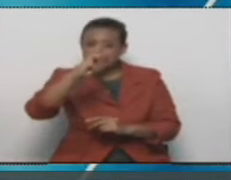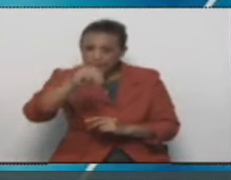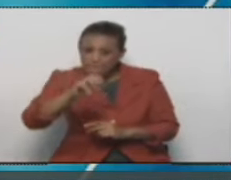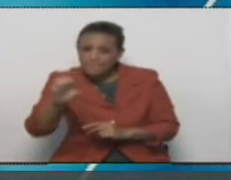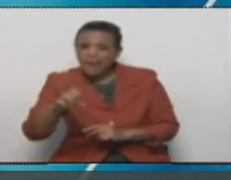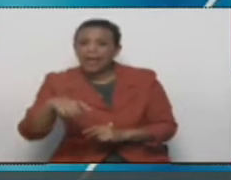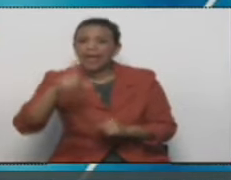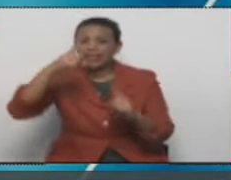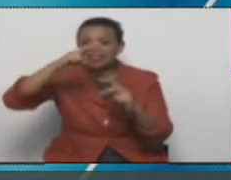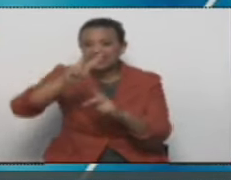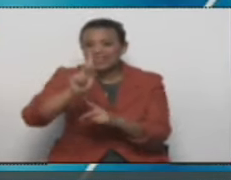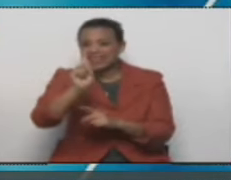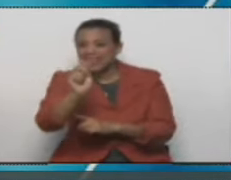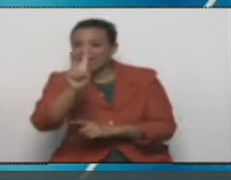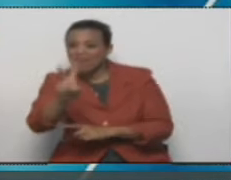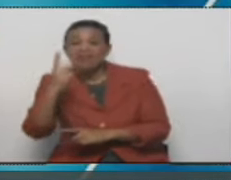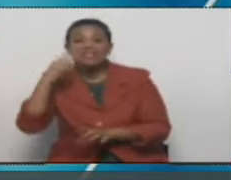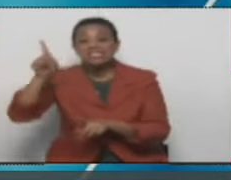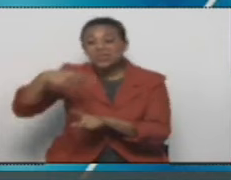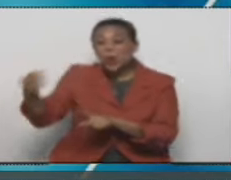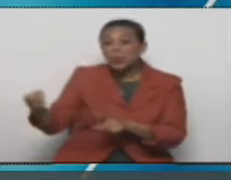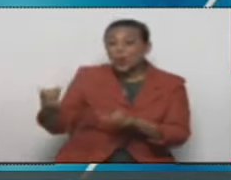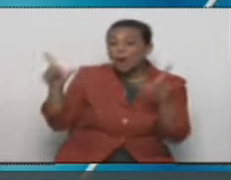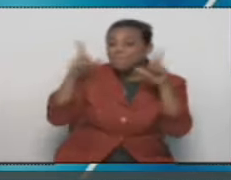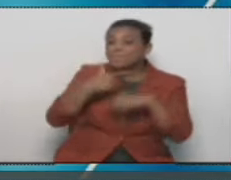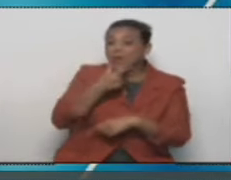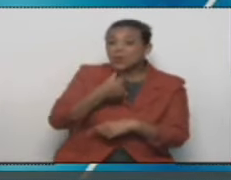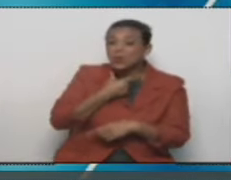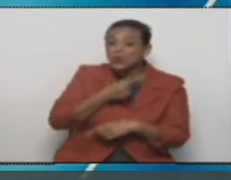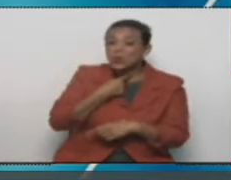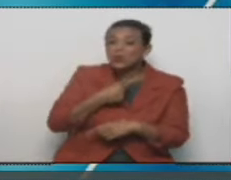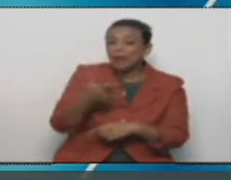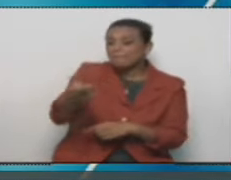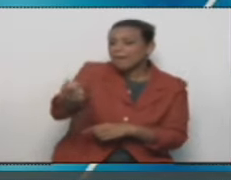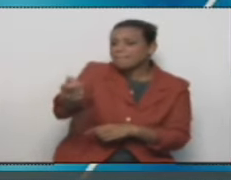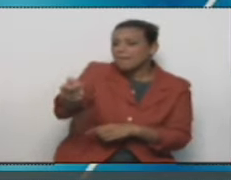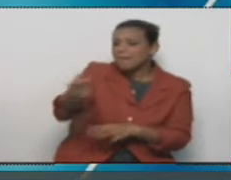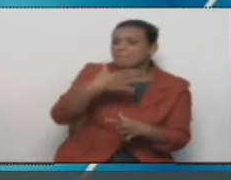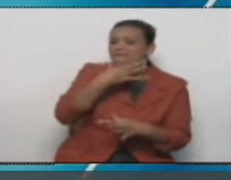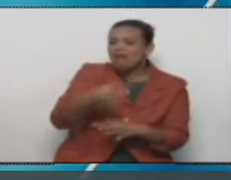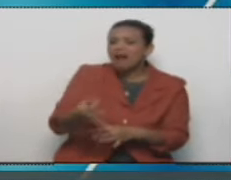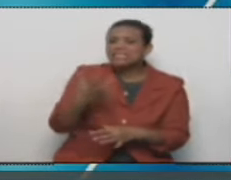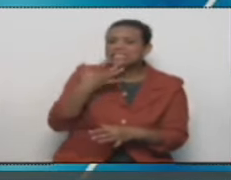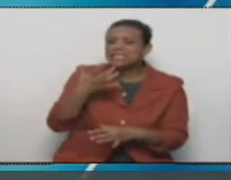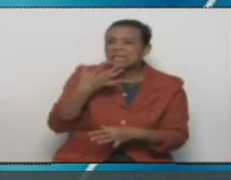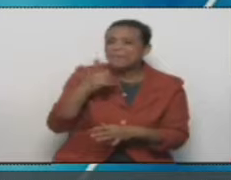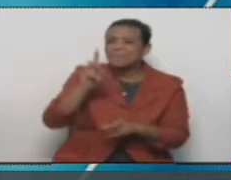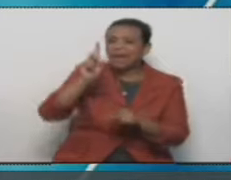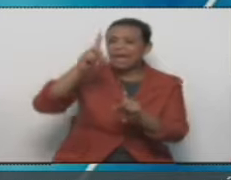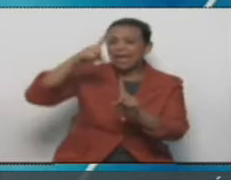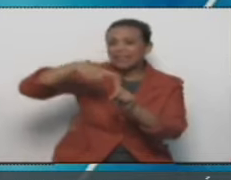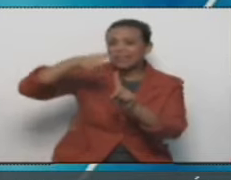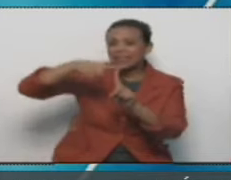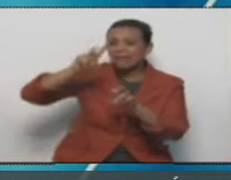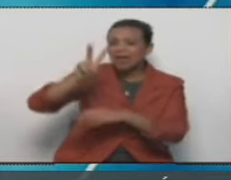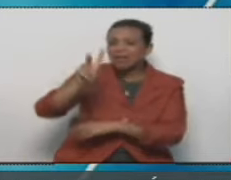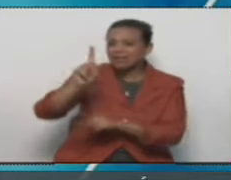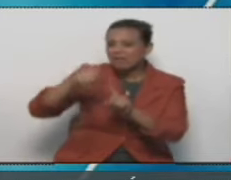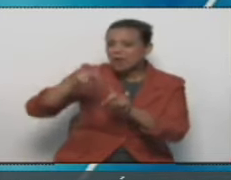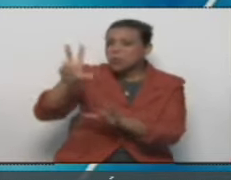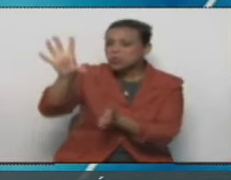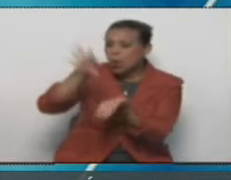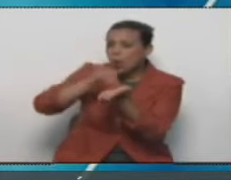¿Verdad, Silita? A mí me gusta mucho el sistema de Simple TV porque, Ernesto, uno ahí, no, uno graba.